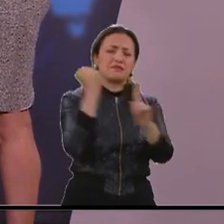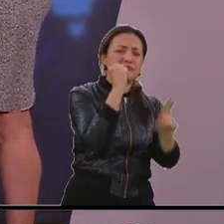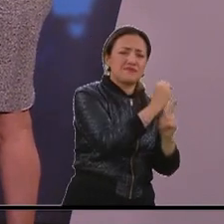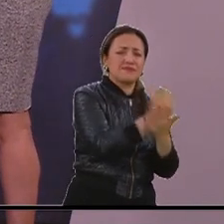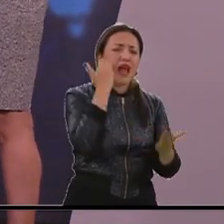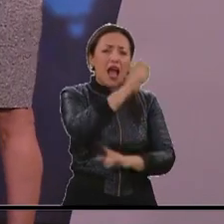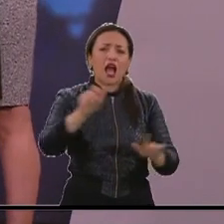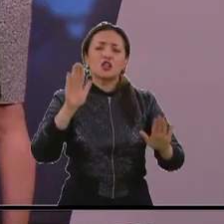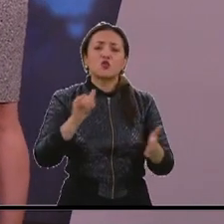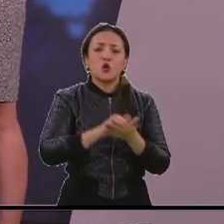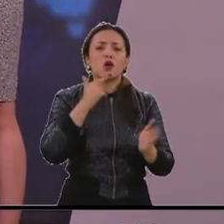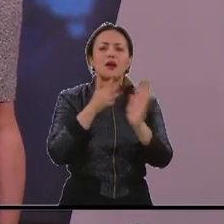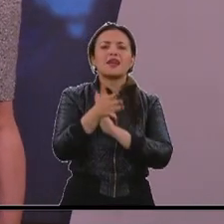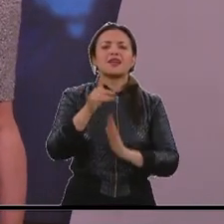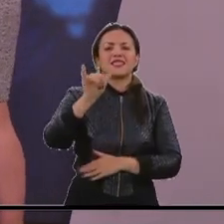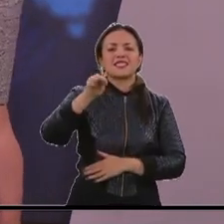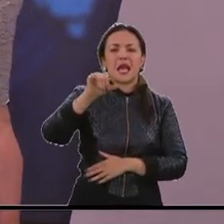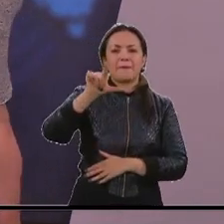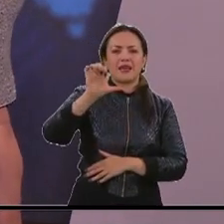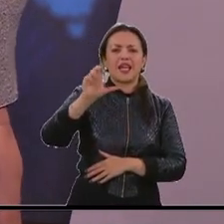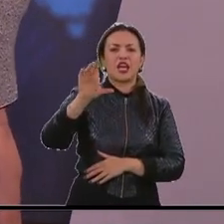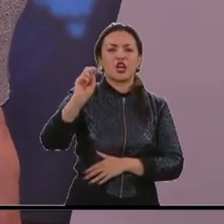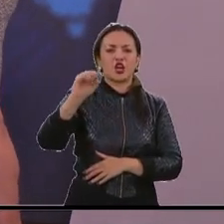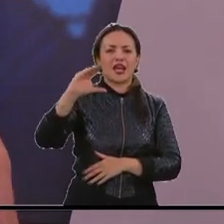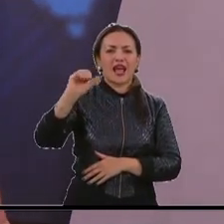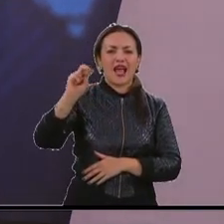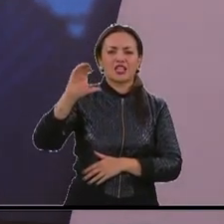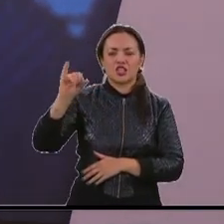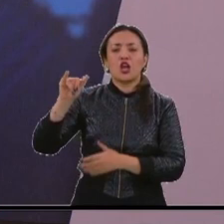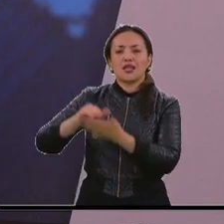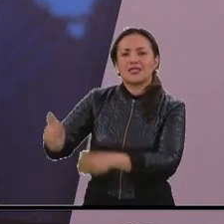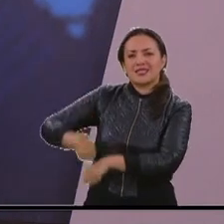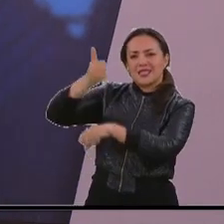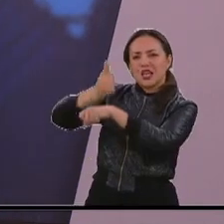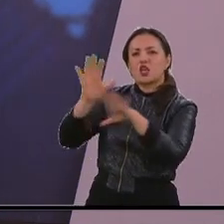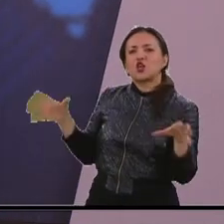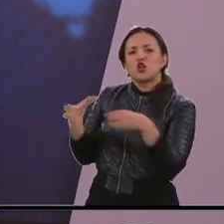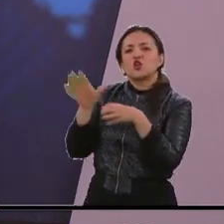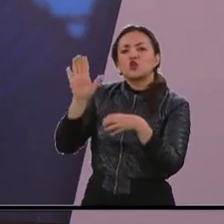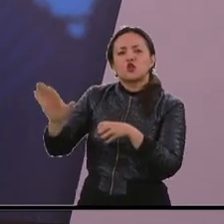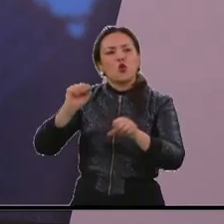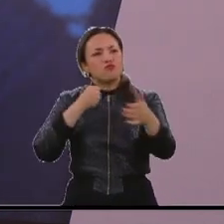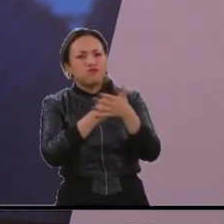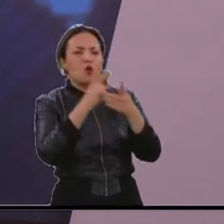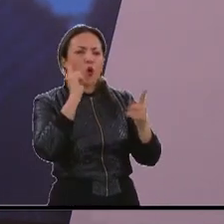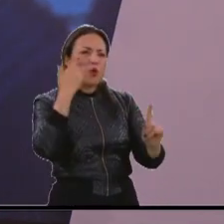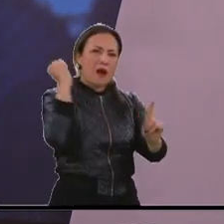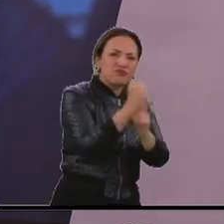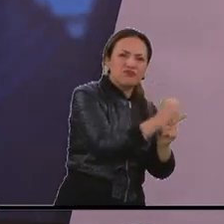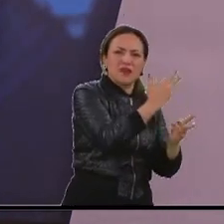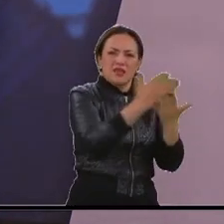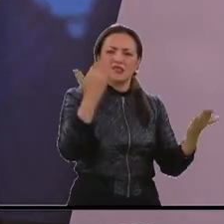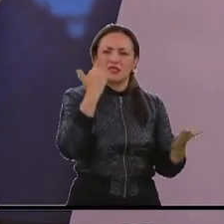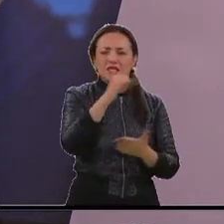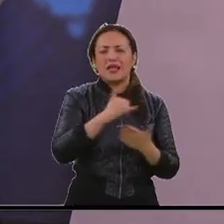hora a Yamile Roncancio. Ella es la directora de la Fundación Feminicidios Colombia. Yamile, muchísimas gracias por aceptar esta invitación, por madrugar con nosotros